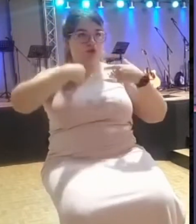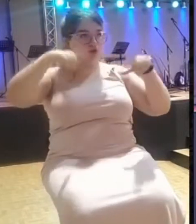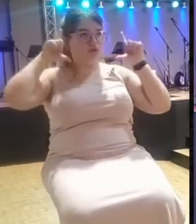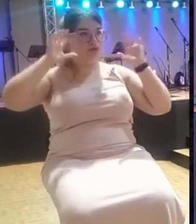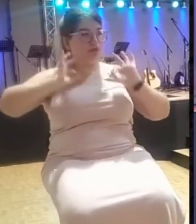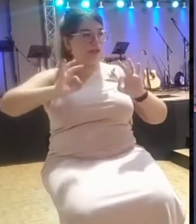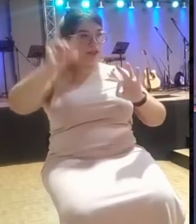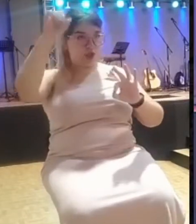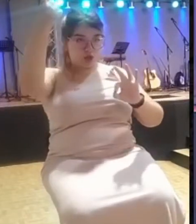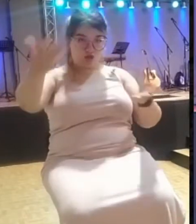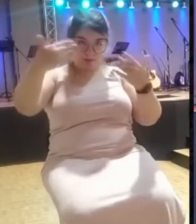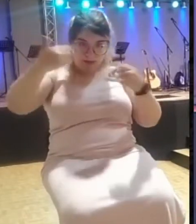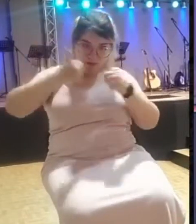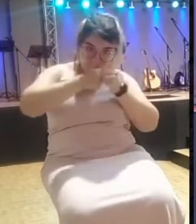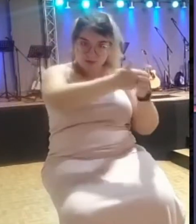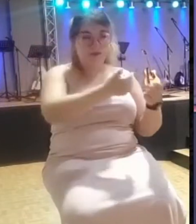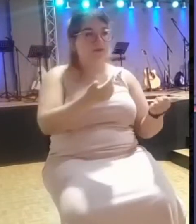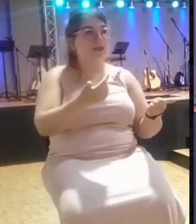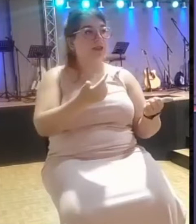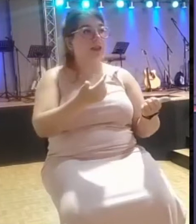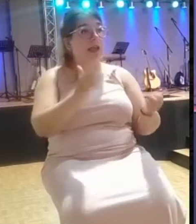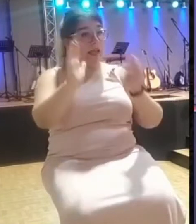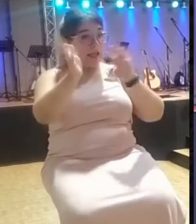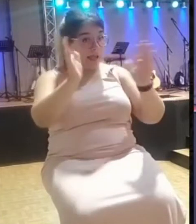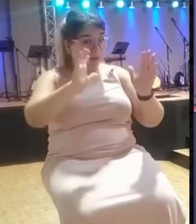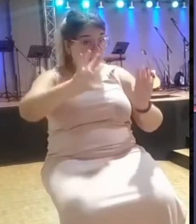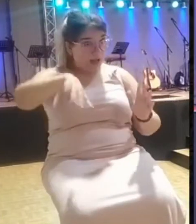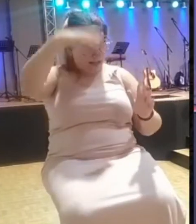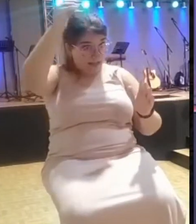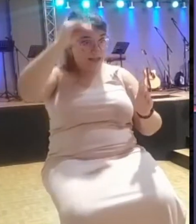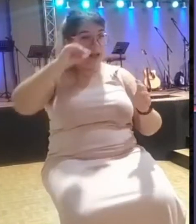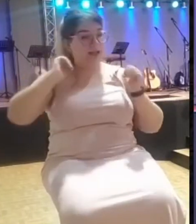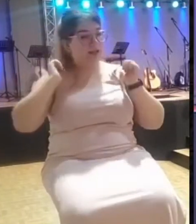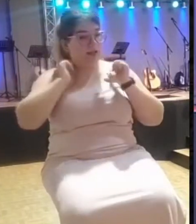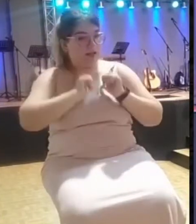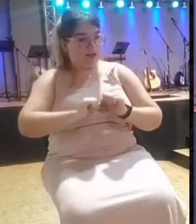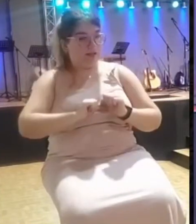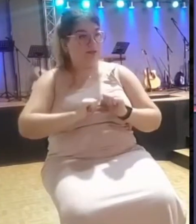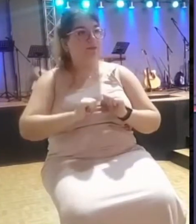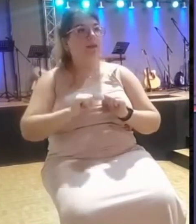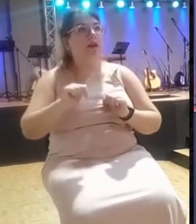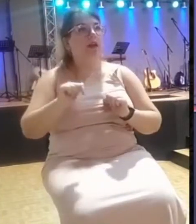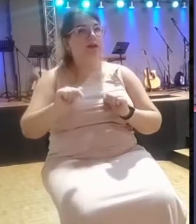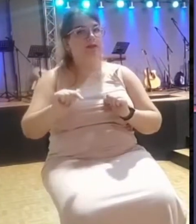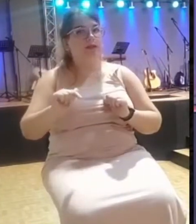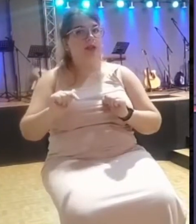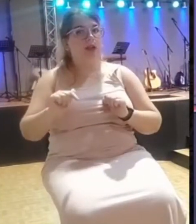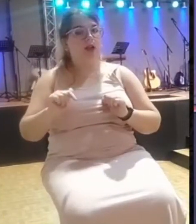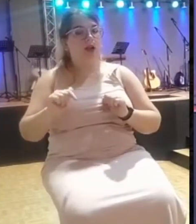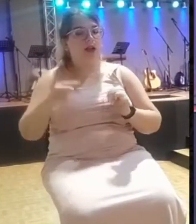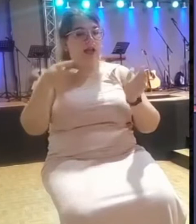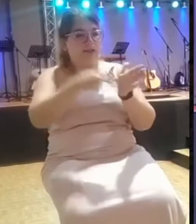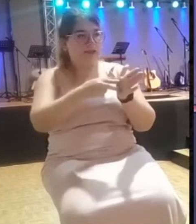ese entretiempo que está Elías y en el tiempo de Eliseo, entonces, se levanta Siria, ¿verdad?